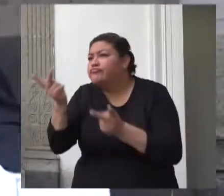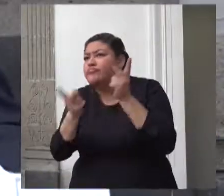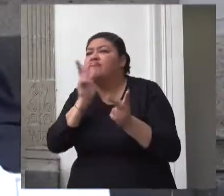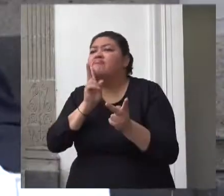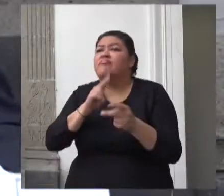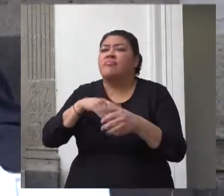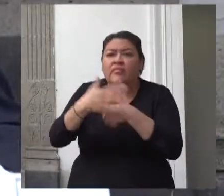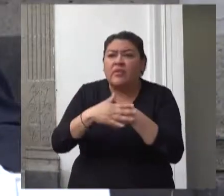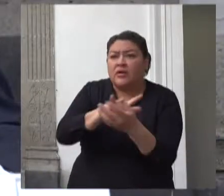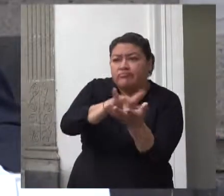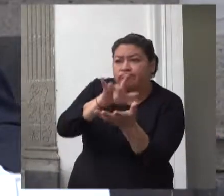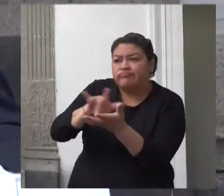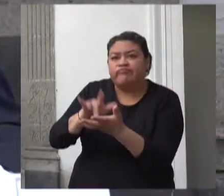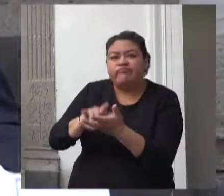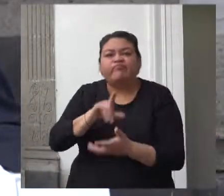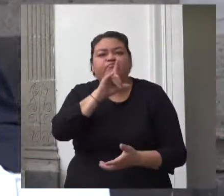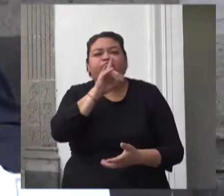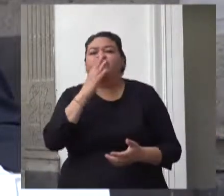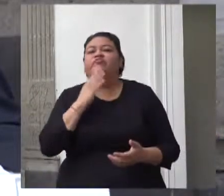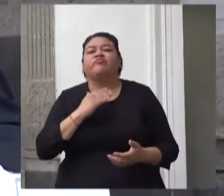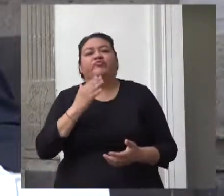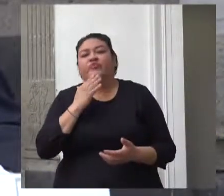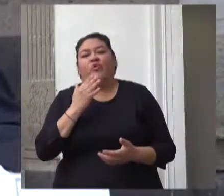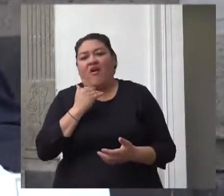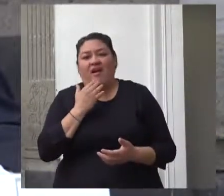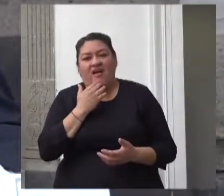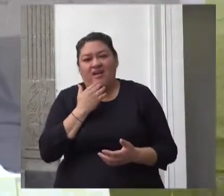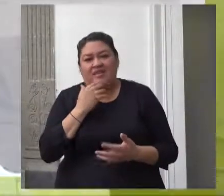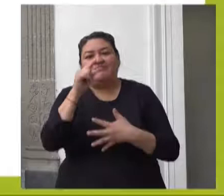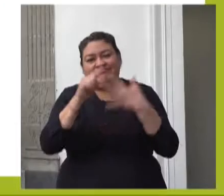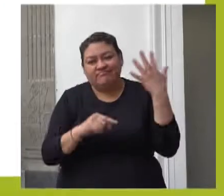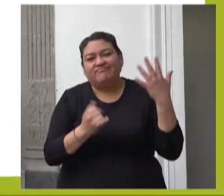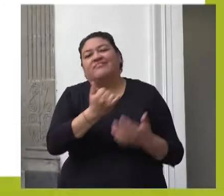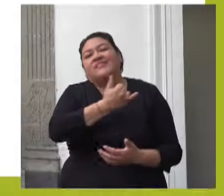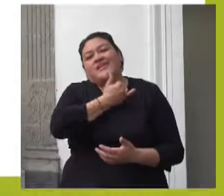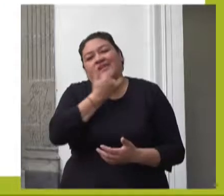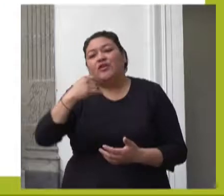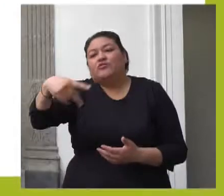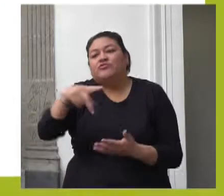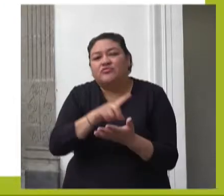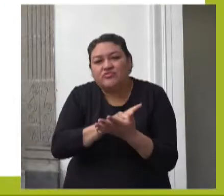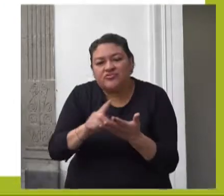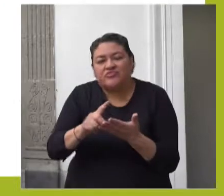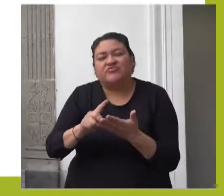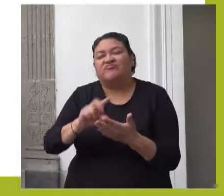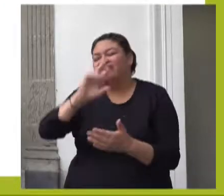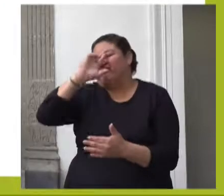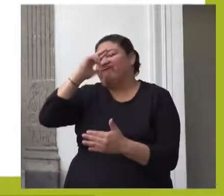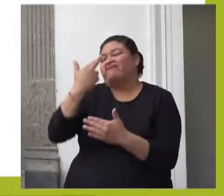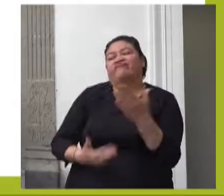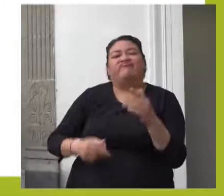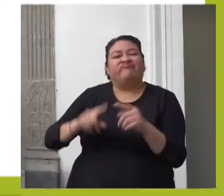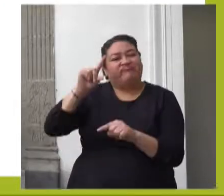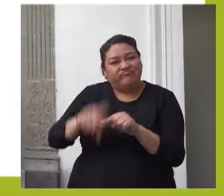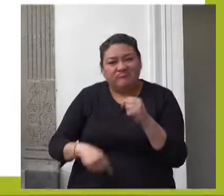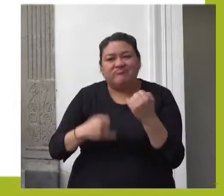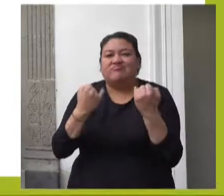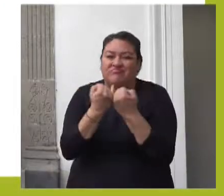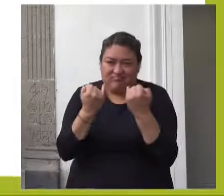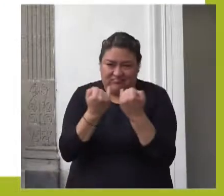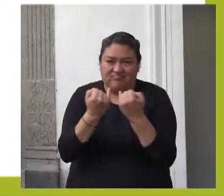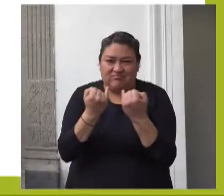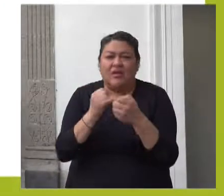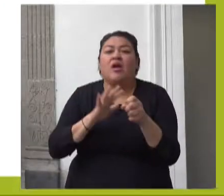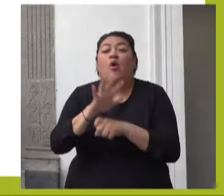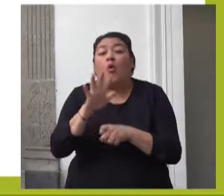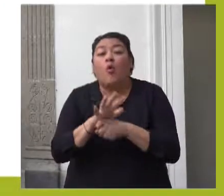y omisiones descritos transgredieron los siguientes derechos de los usuarios y beneficiarios